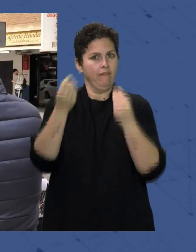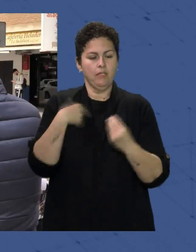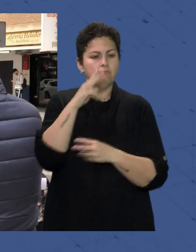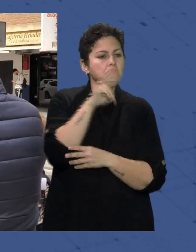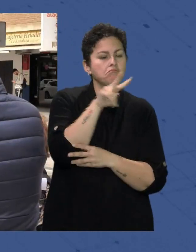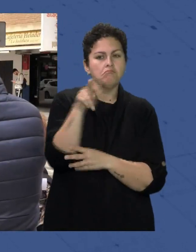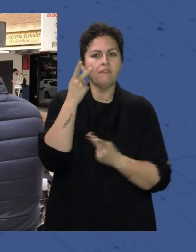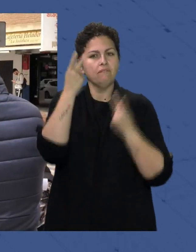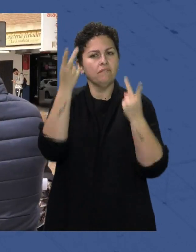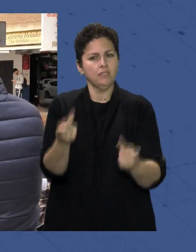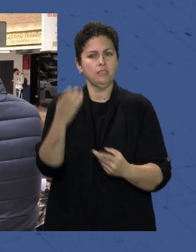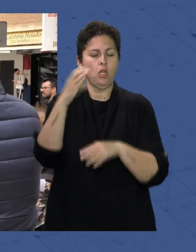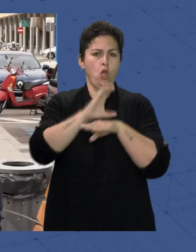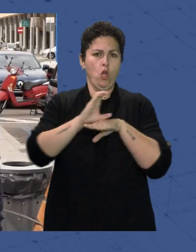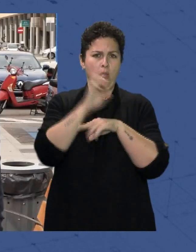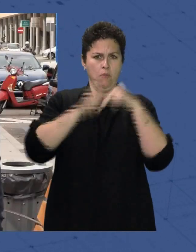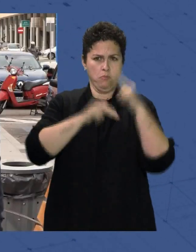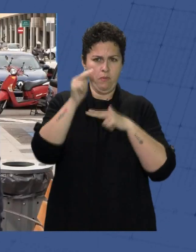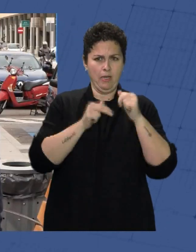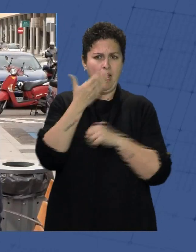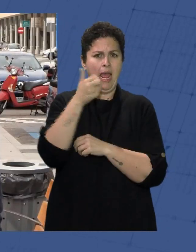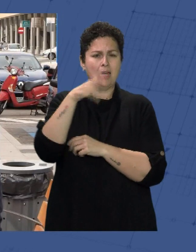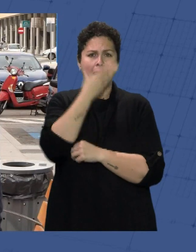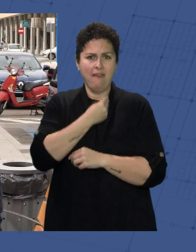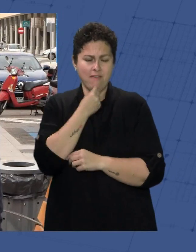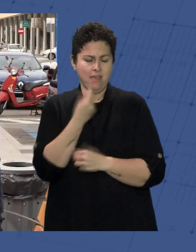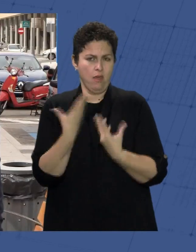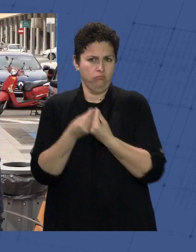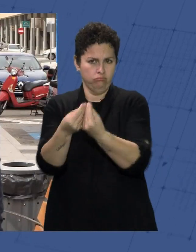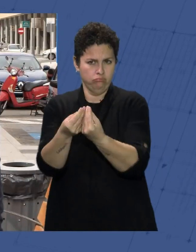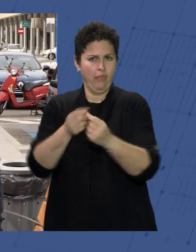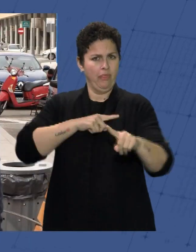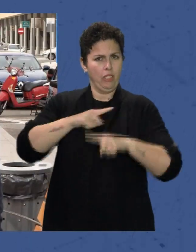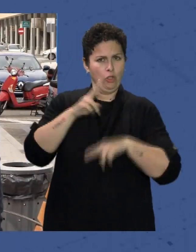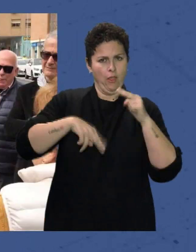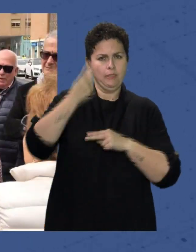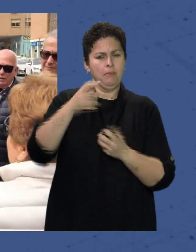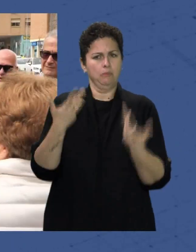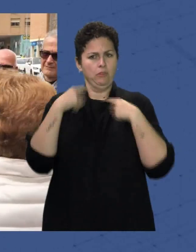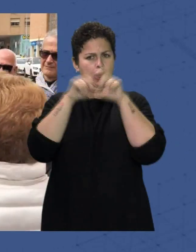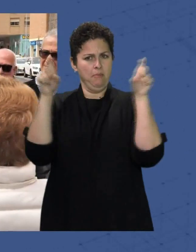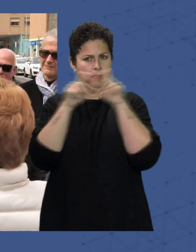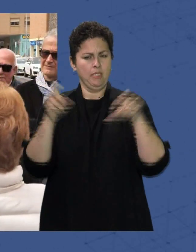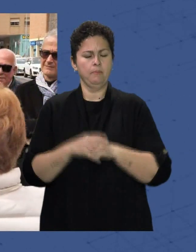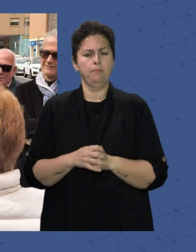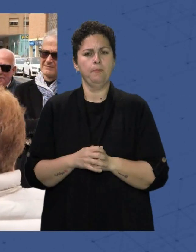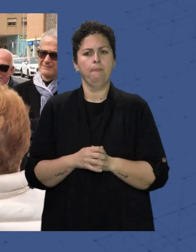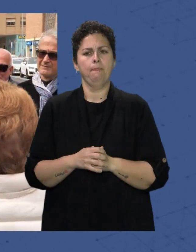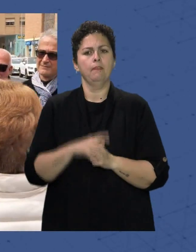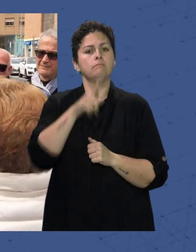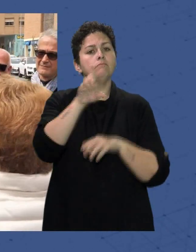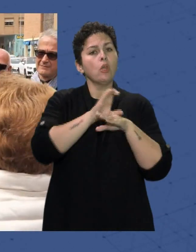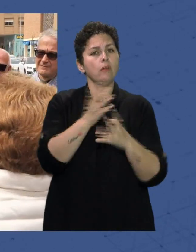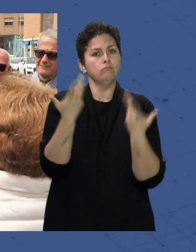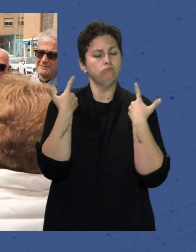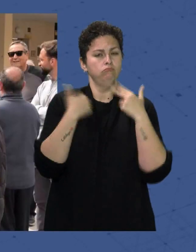visitado acompañadas de la concejal de Urbanismo e Infraestructuras Ana Martínez La Bella dirección de obra y la responsable de la empresa Construcción Esglesa encargada de la ejecución